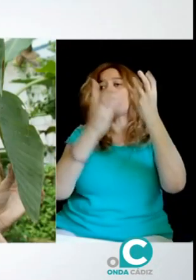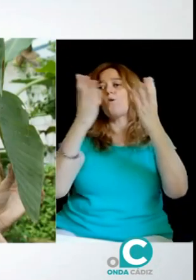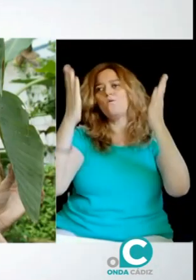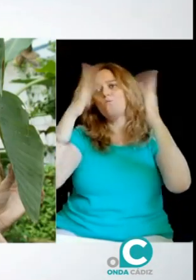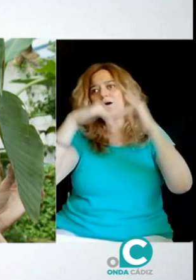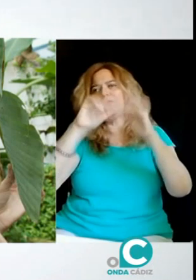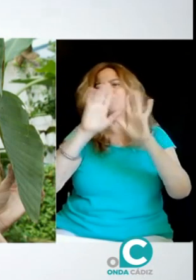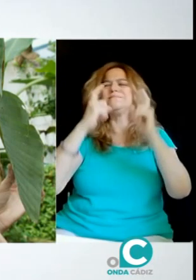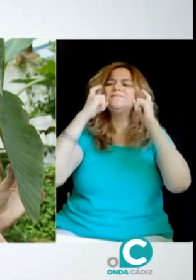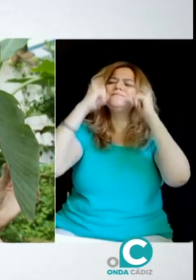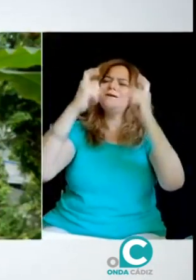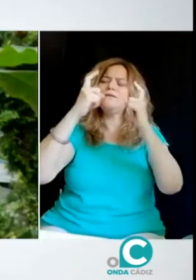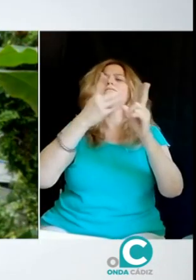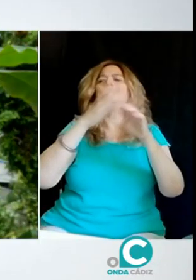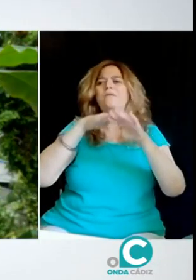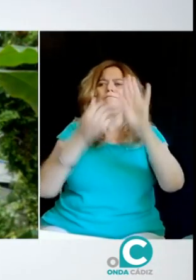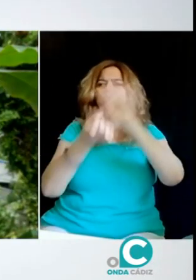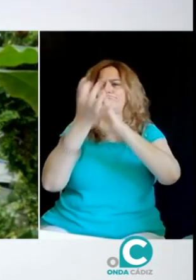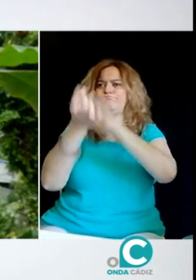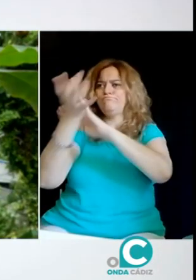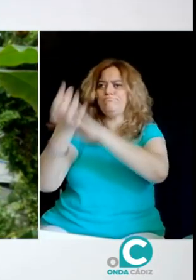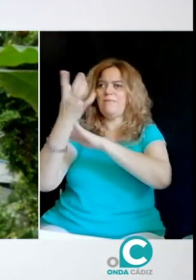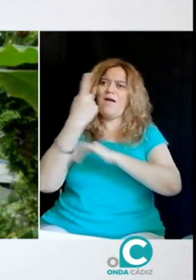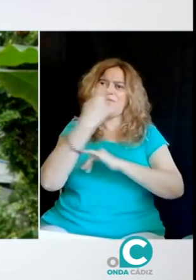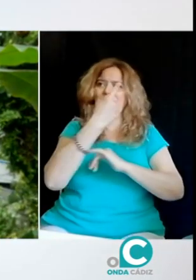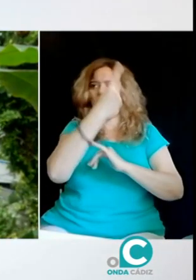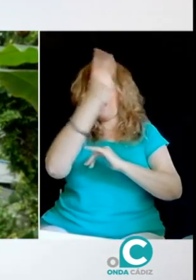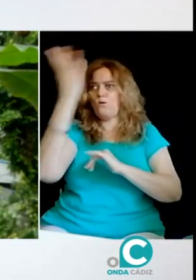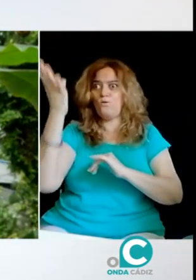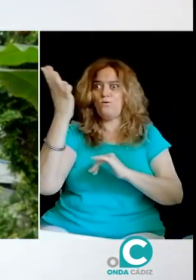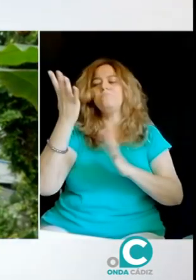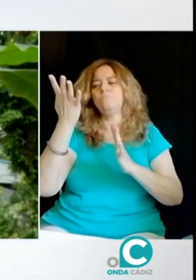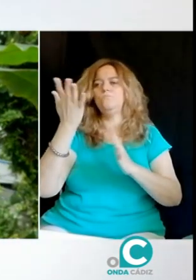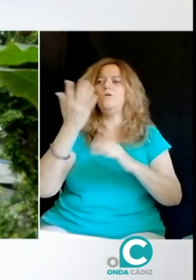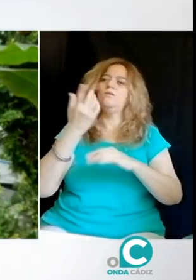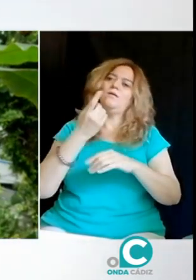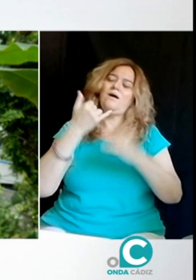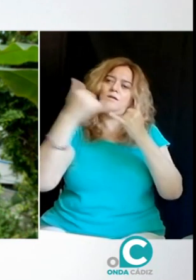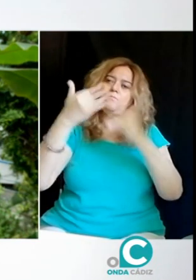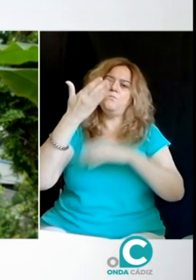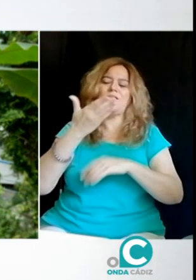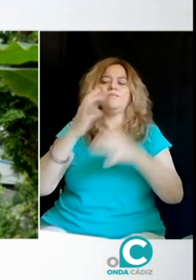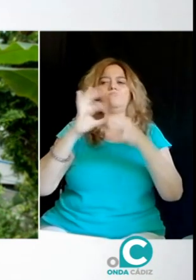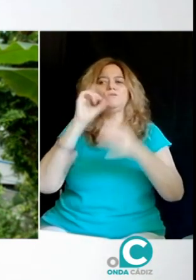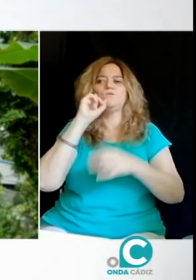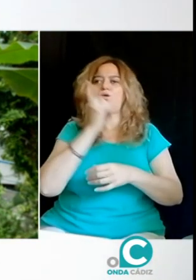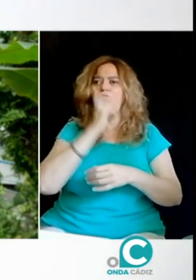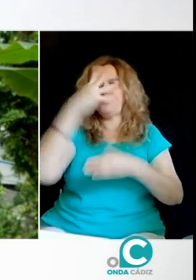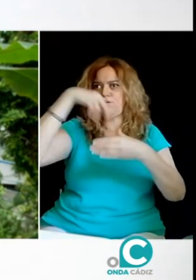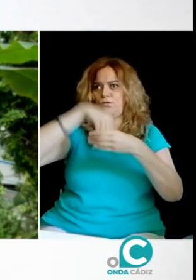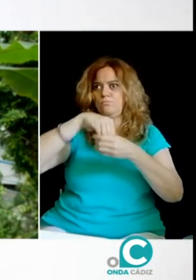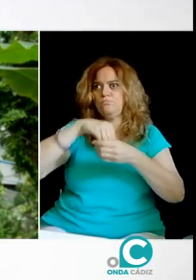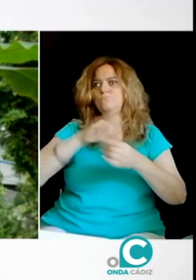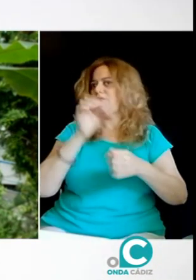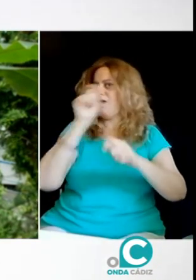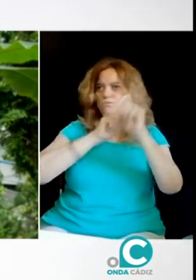entonces, pues, dentro estamos las diferentes asociaciones, lo que le llamamos las diferentes asociaciones, y en nuestro caso, pues, es aquí, en Andalucía. Entonces, nosotros